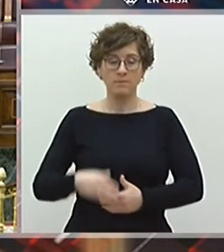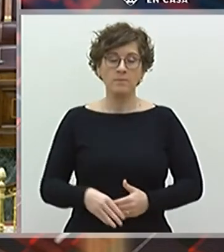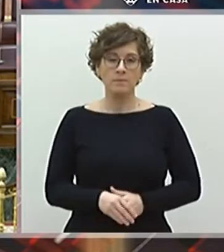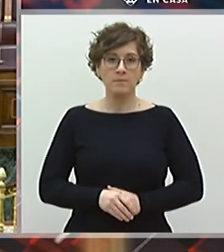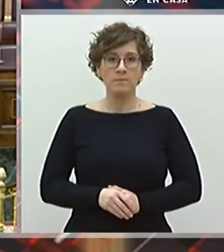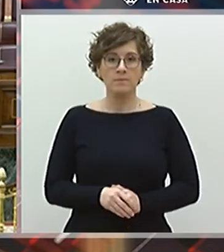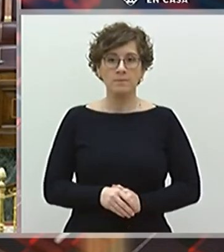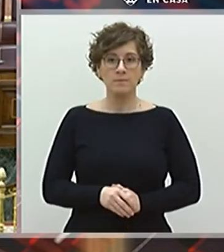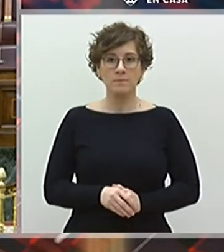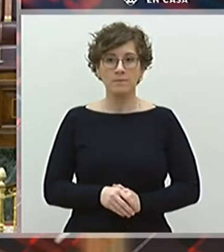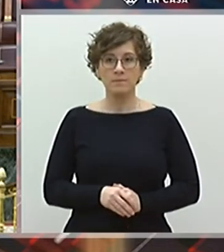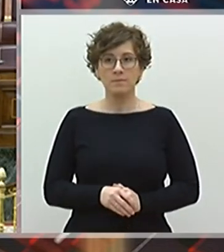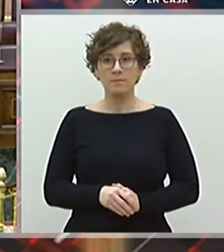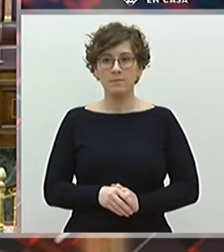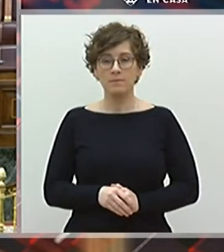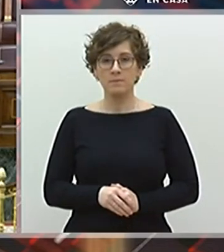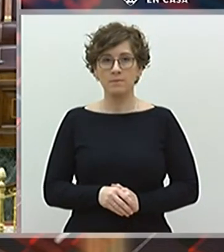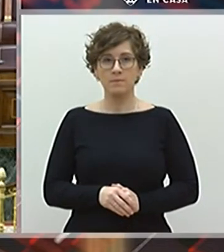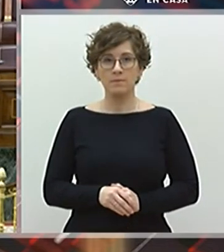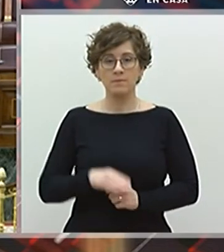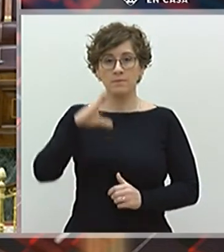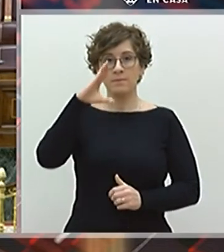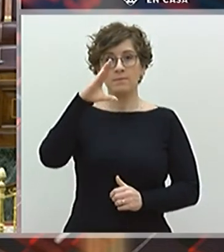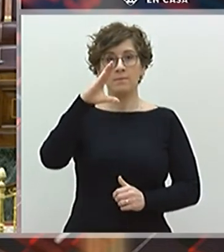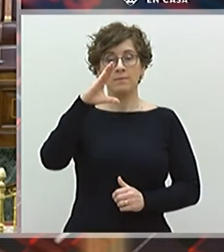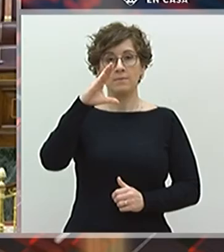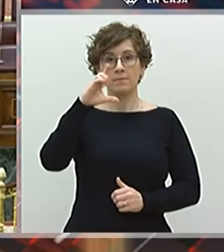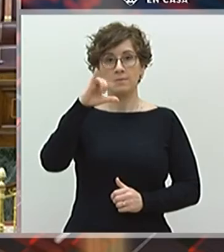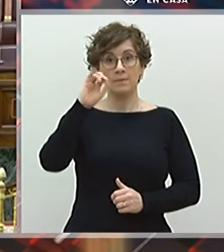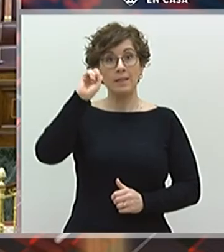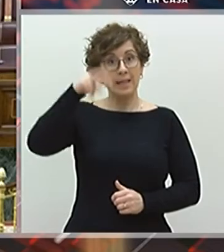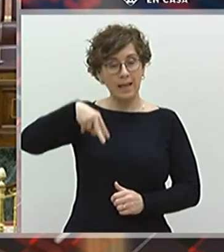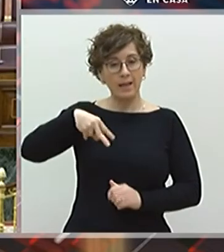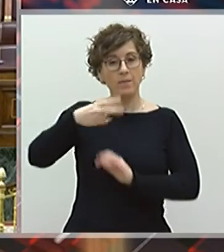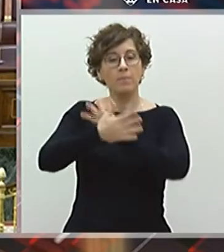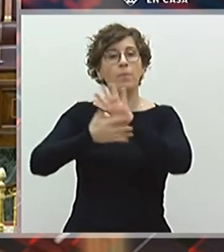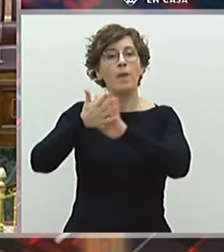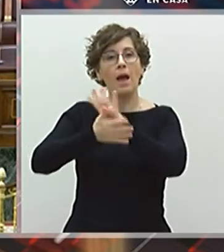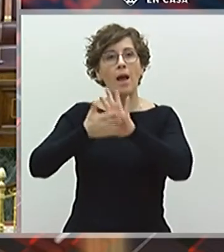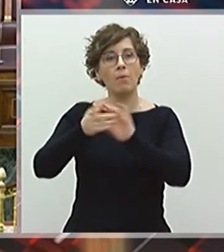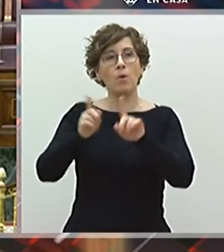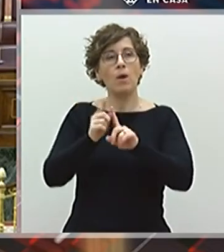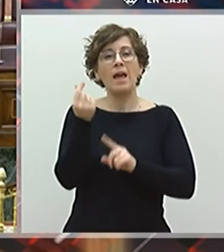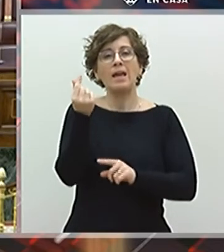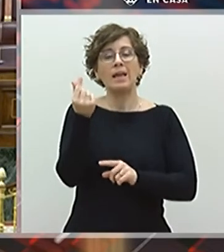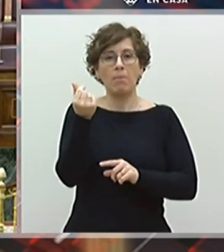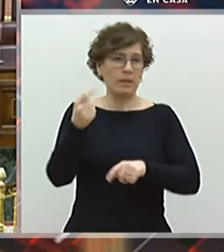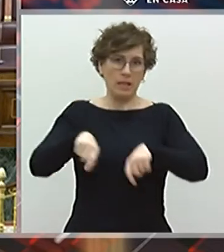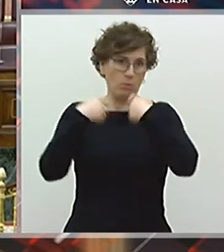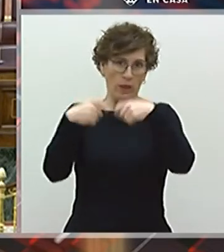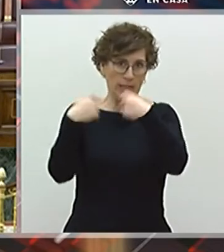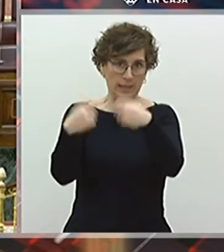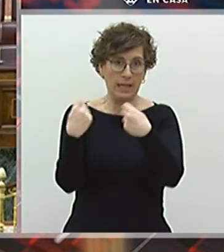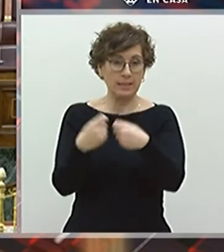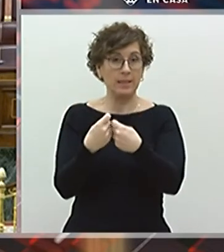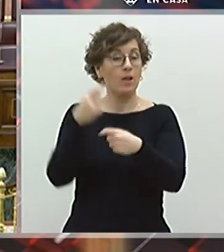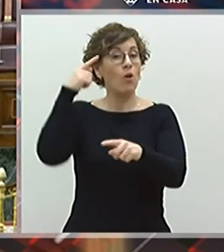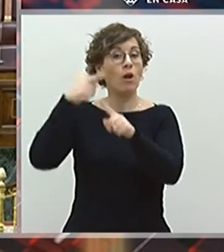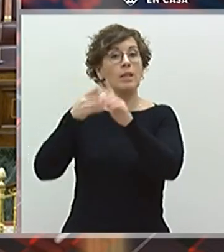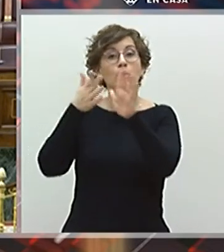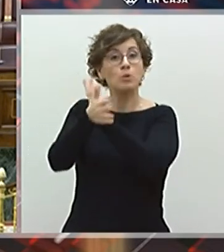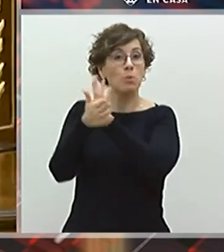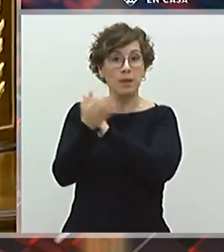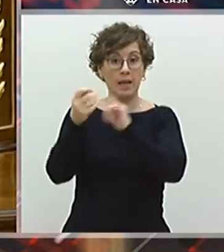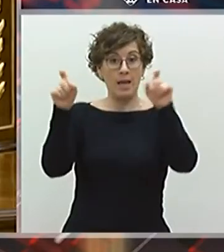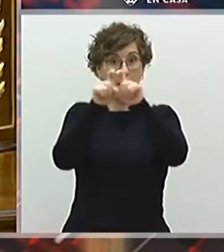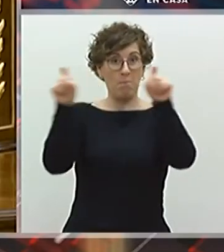Toma la palabra ahora Mireia Bey de la CUP, la CUP que es el único partido, recordamos que antes de que comenzase este pleno confirmó ya que